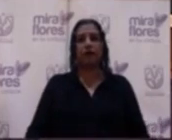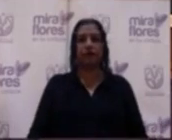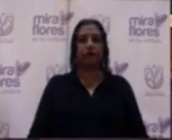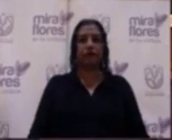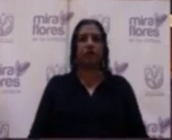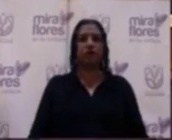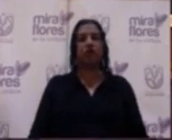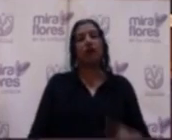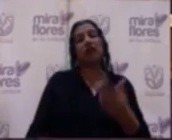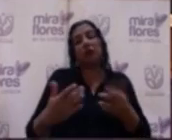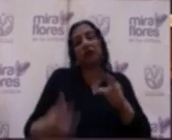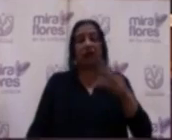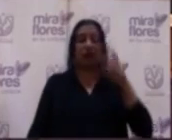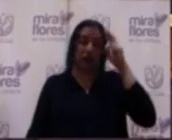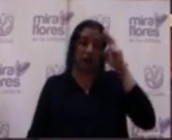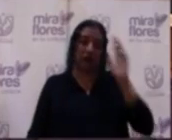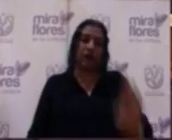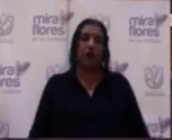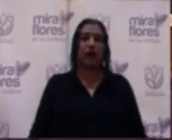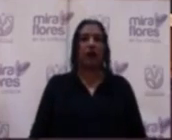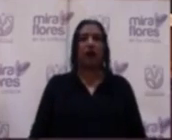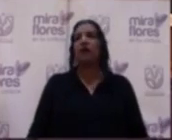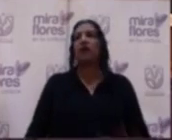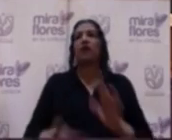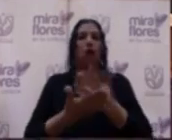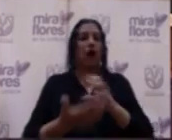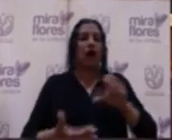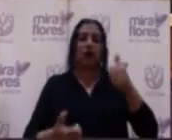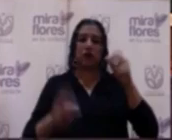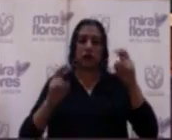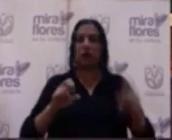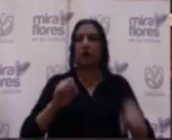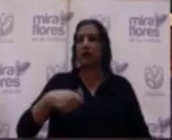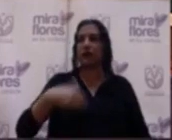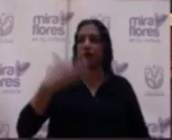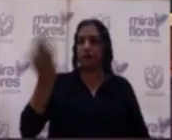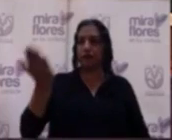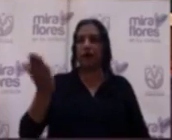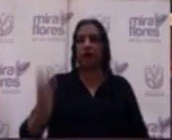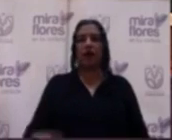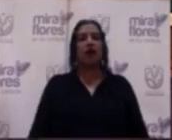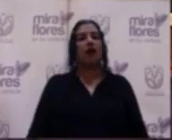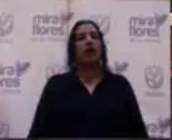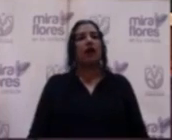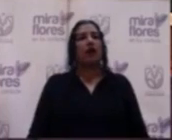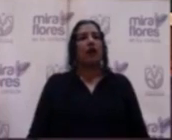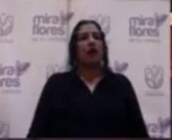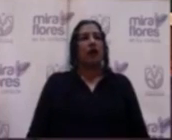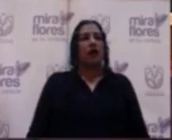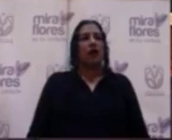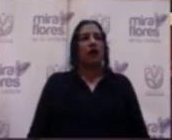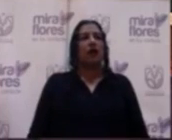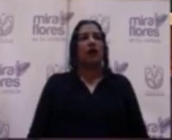Esa creo que puede haber sido la razón. Muy bien, ¿no hay otros temas? Sí, le damos el uso de la palabra